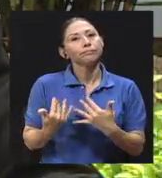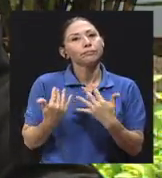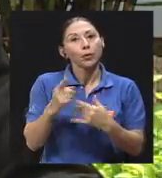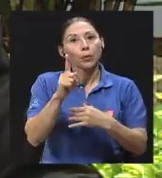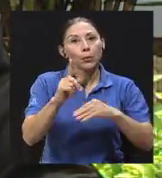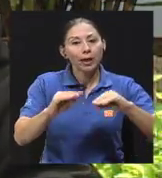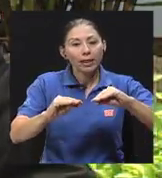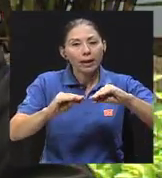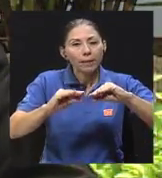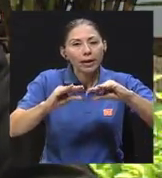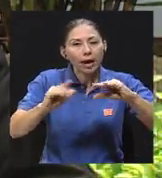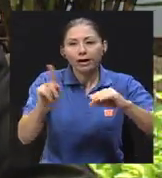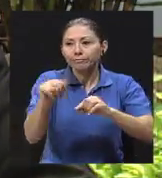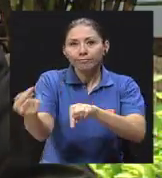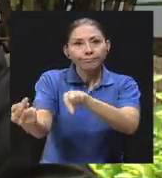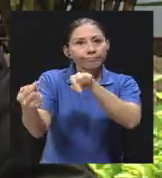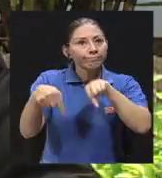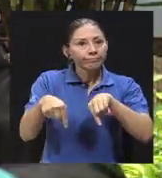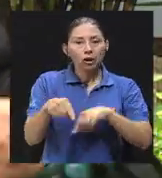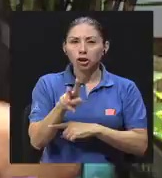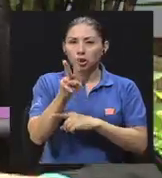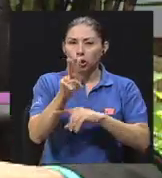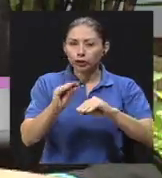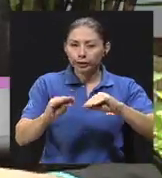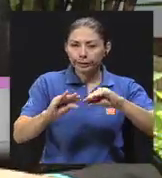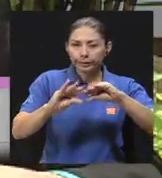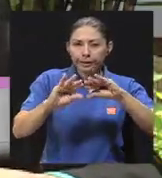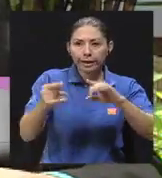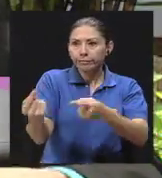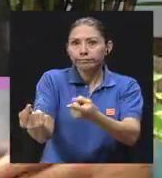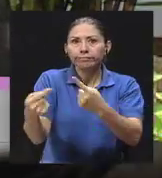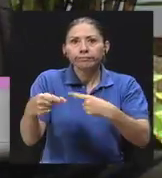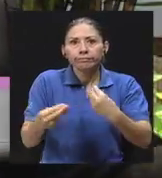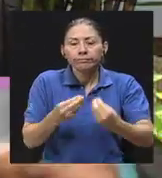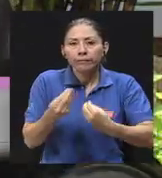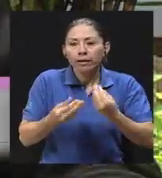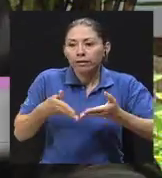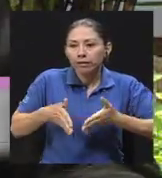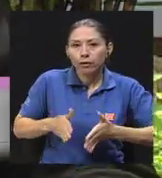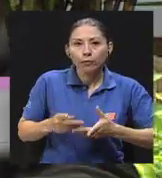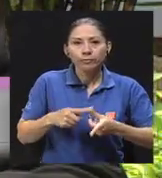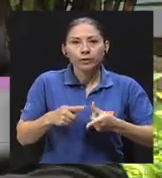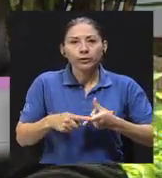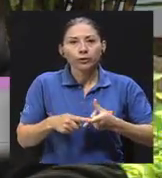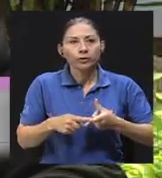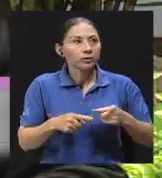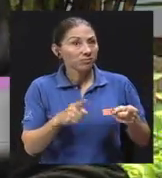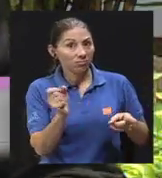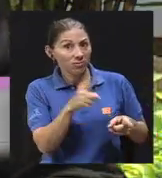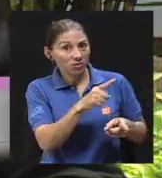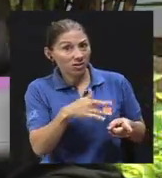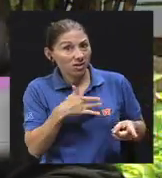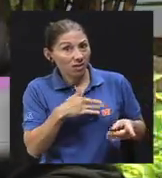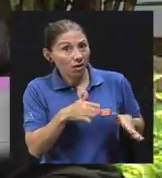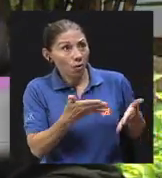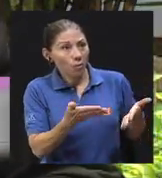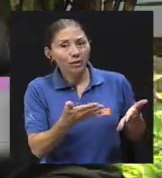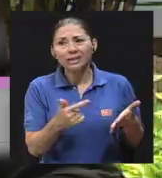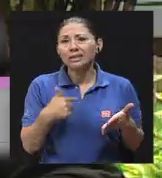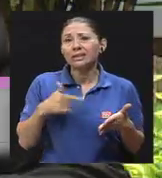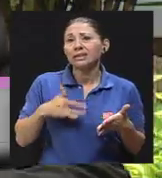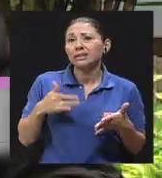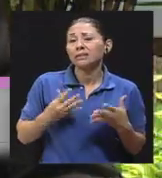mañana y no llegaba. A las dos de la mañana no llegaba. Ese hombre empezó a sentirse, le preguntamos cómo se sentía, con mucho miedo